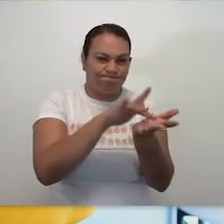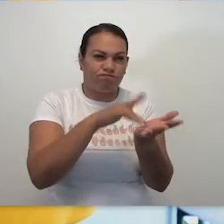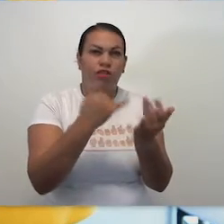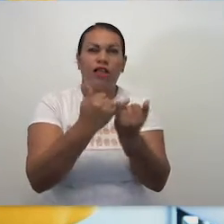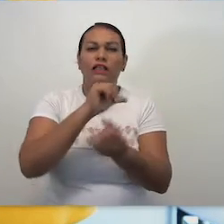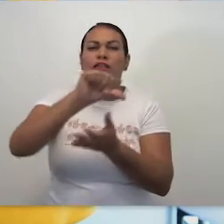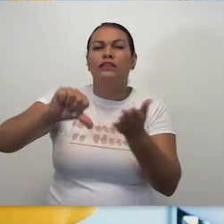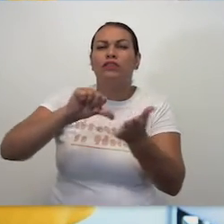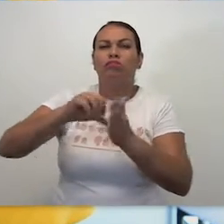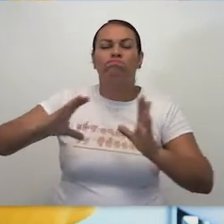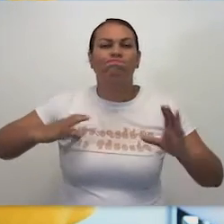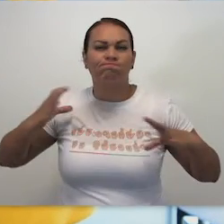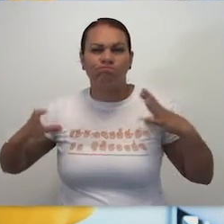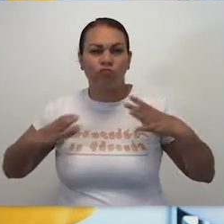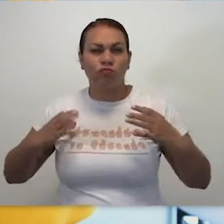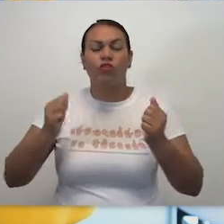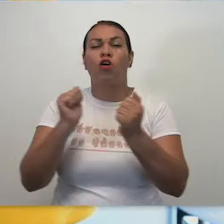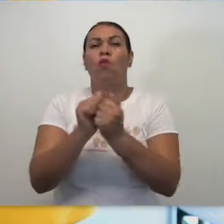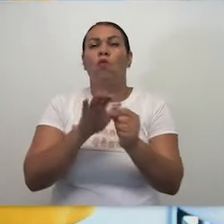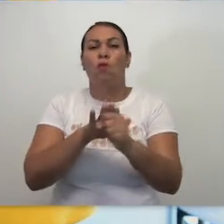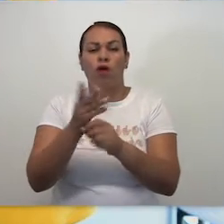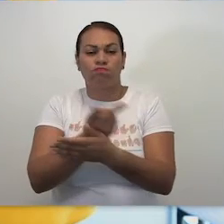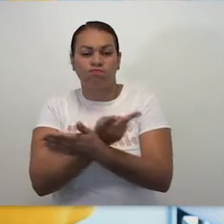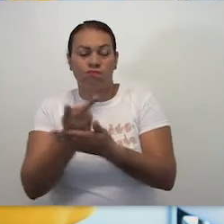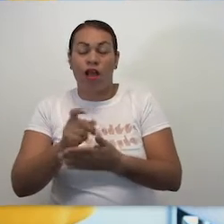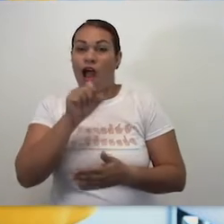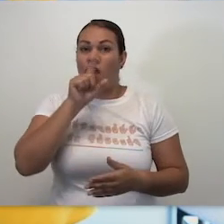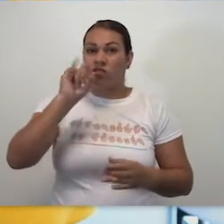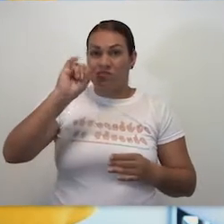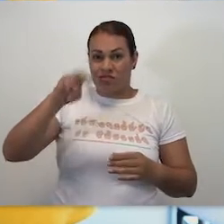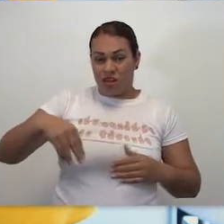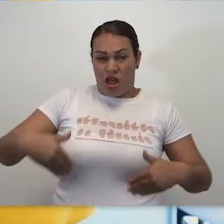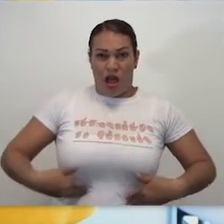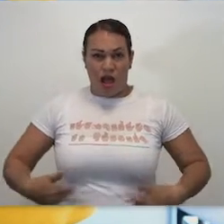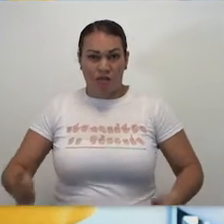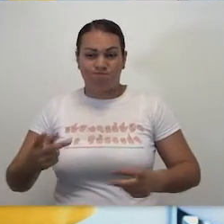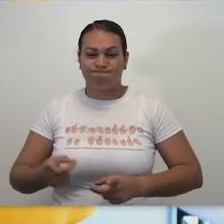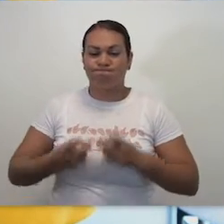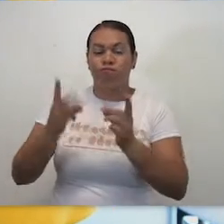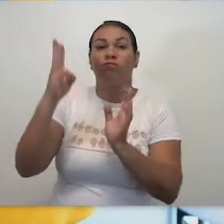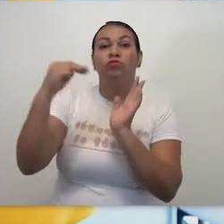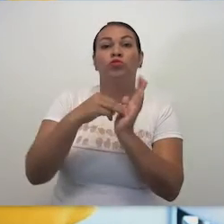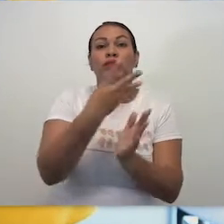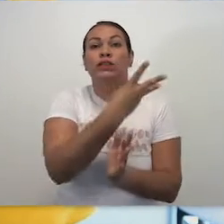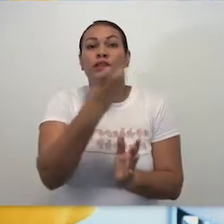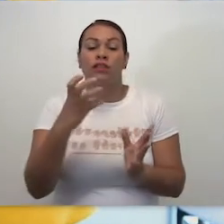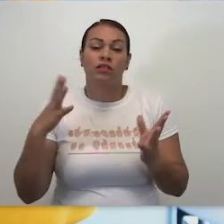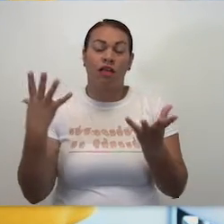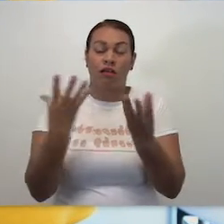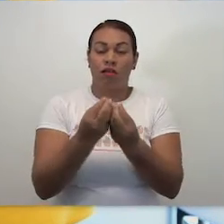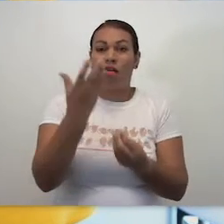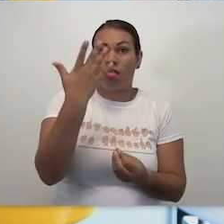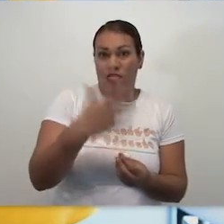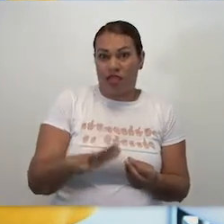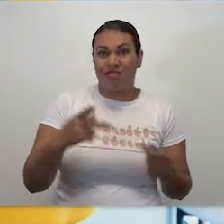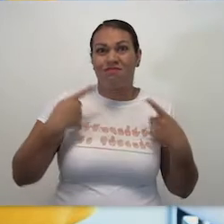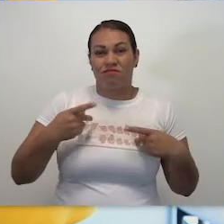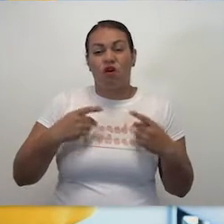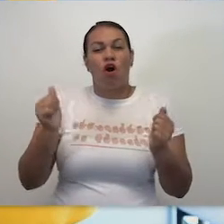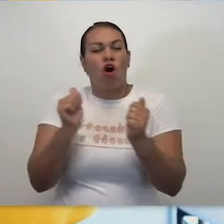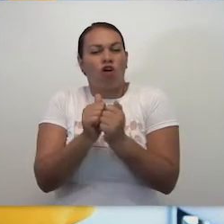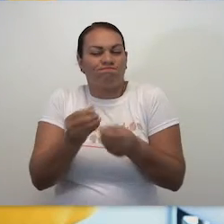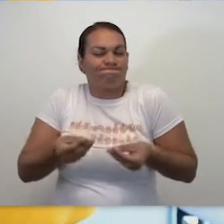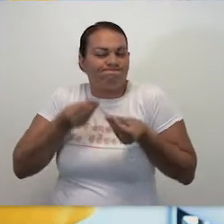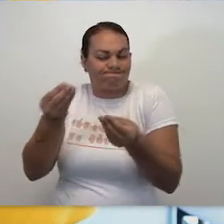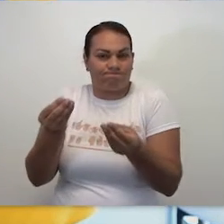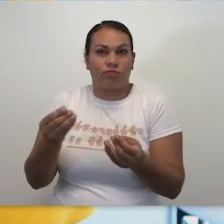asistenciales y centros de convivencia. Con el programa Jalisco Sin Hambre, atendimos a 3 mil 310 familias con